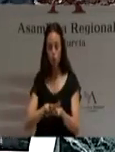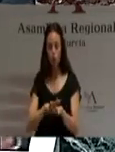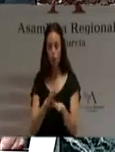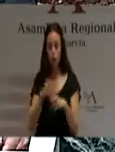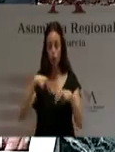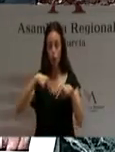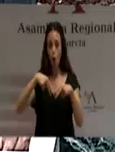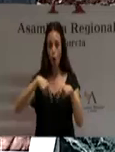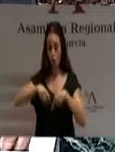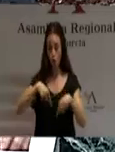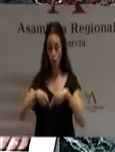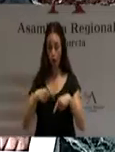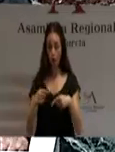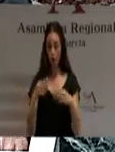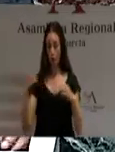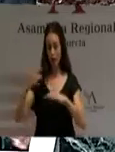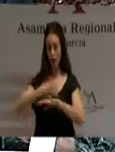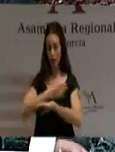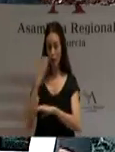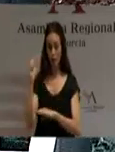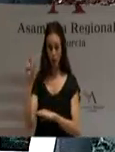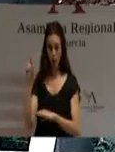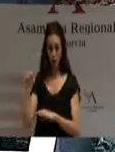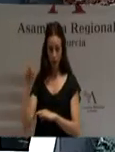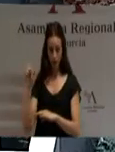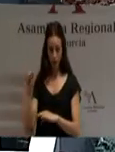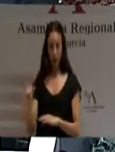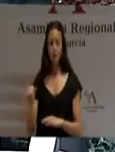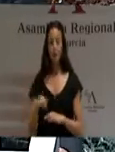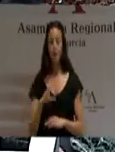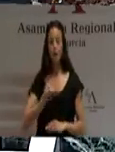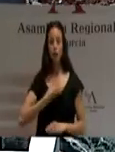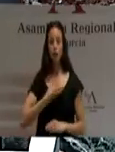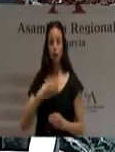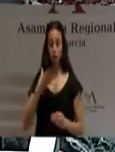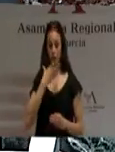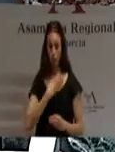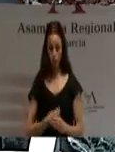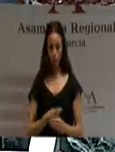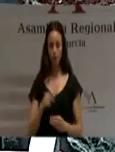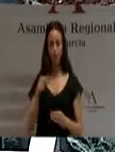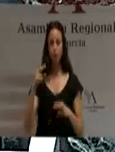estación del Carmen. El Ayuntamiento de Murcia, la comunidad autónoma y la plataforma